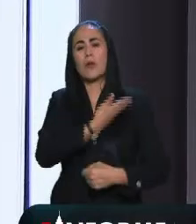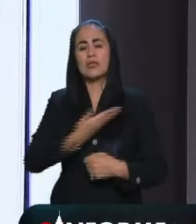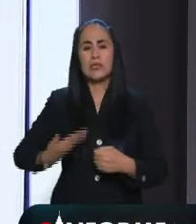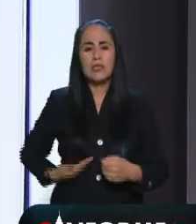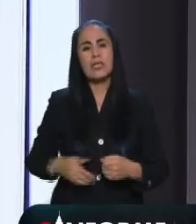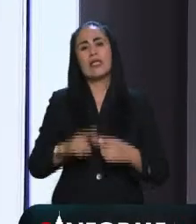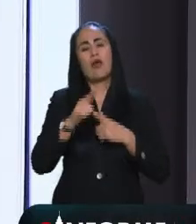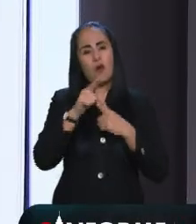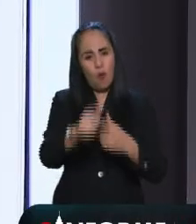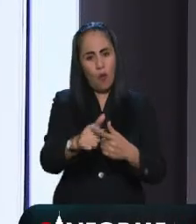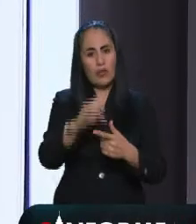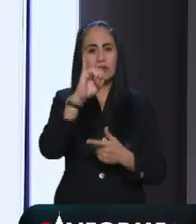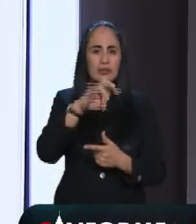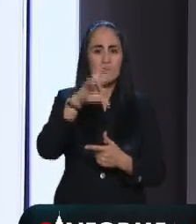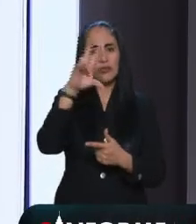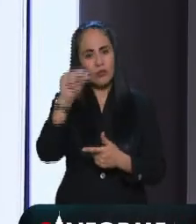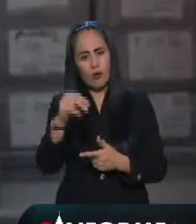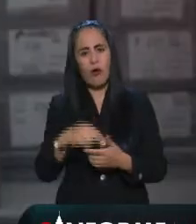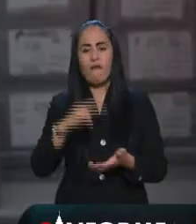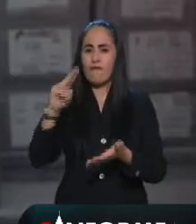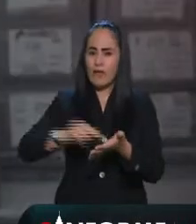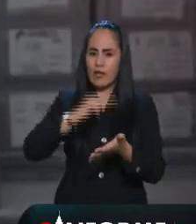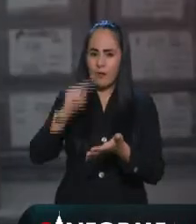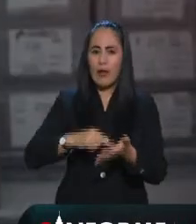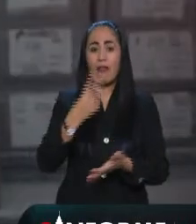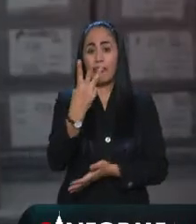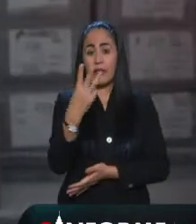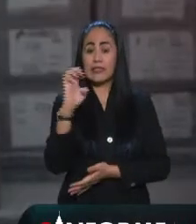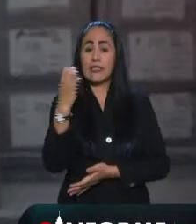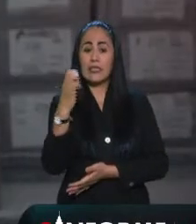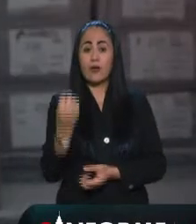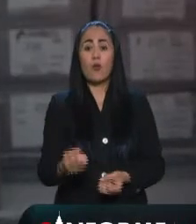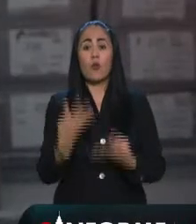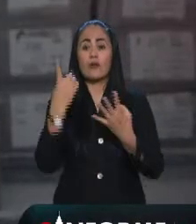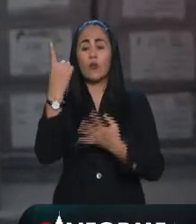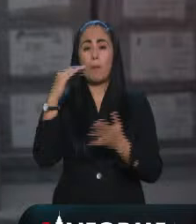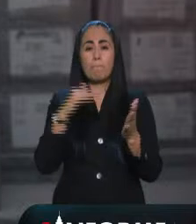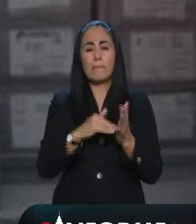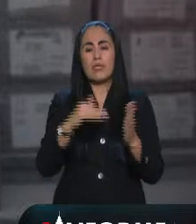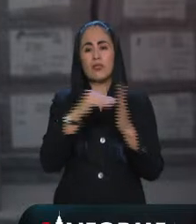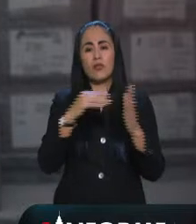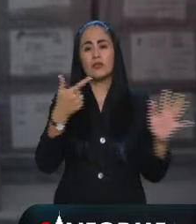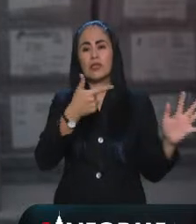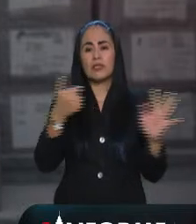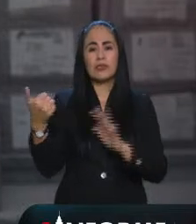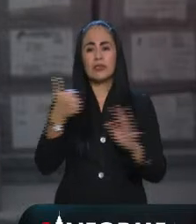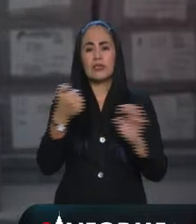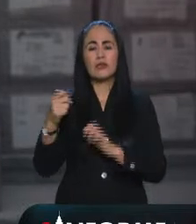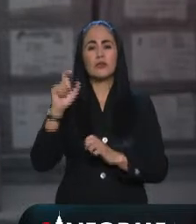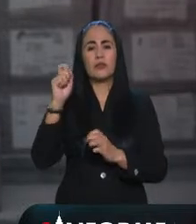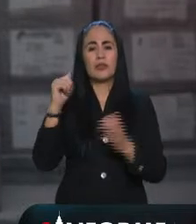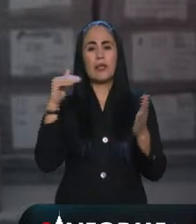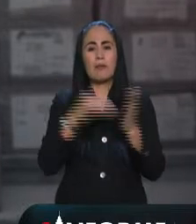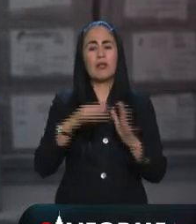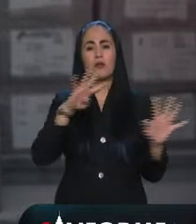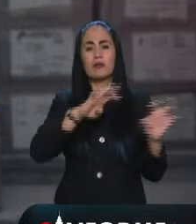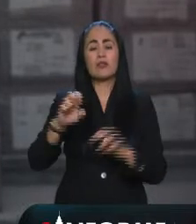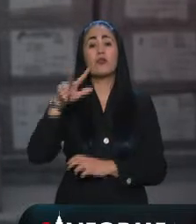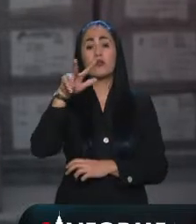juntar las firmas al corte del 3 de neos son ya son 1 millón 620 mil 918 firmas